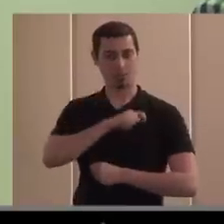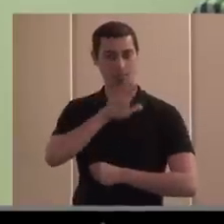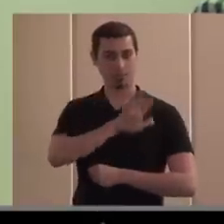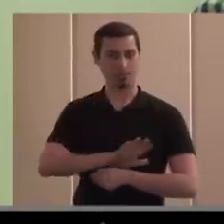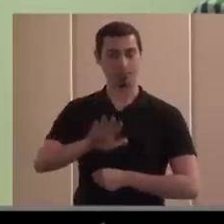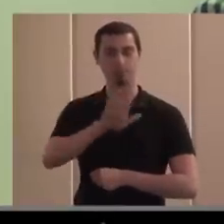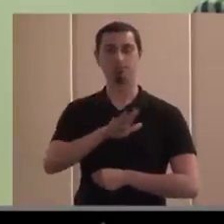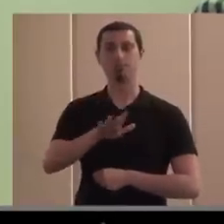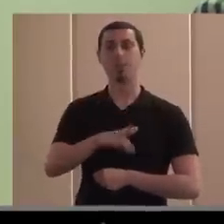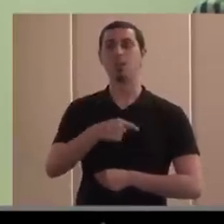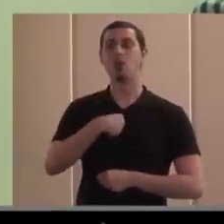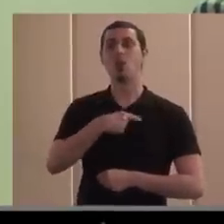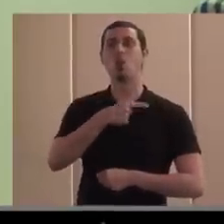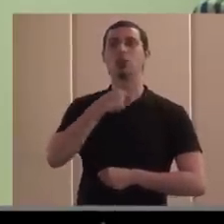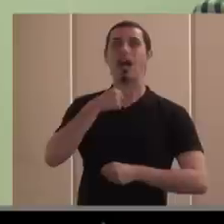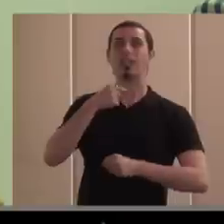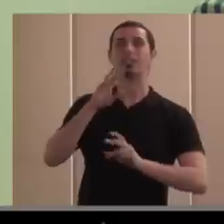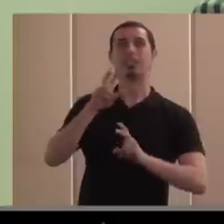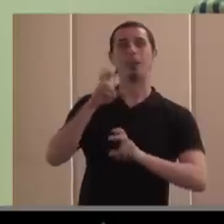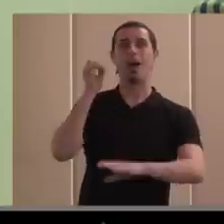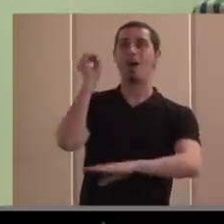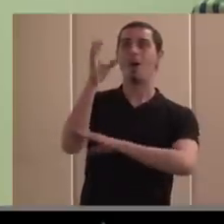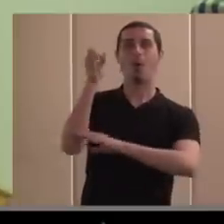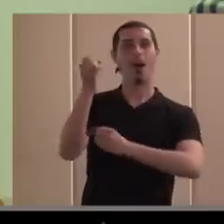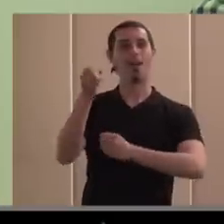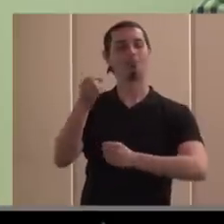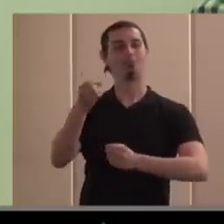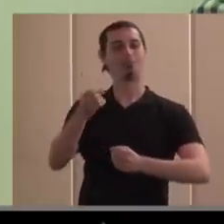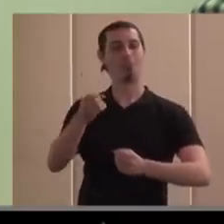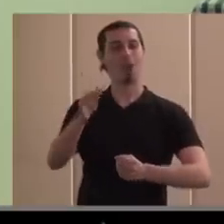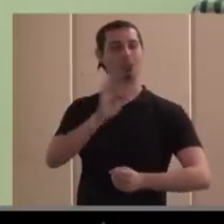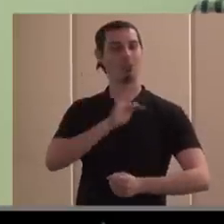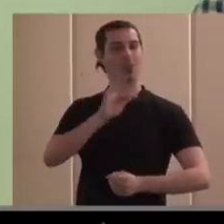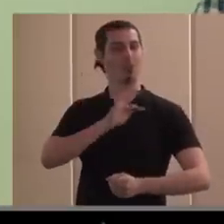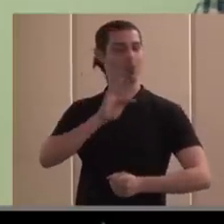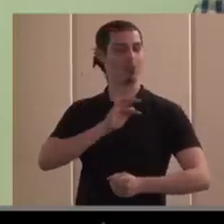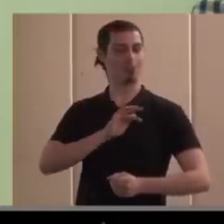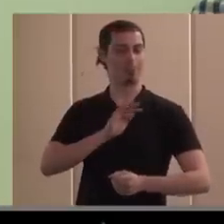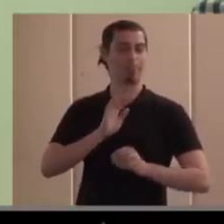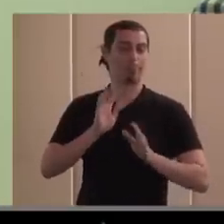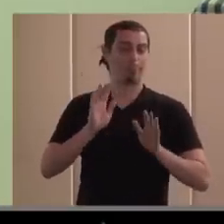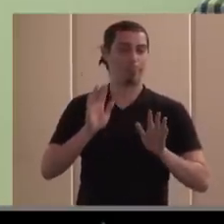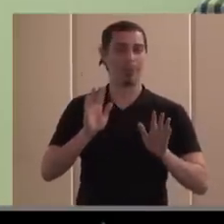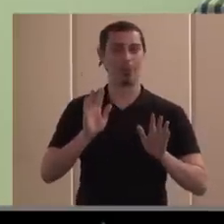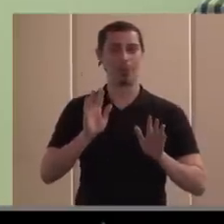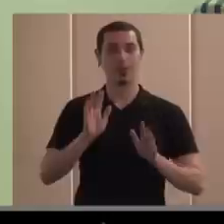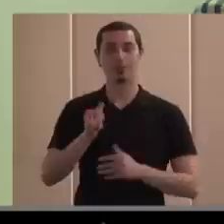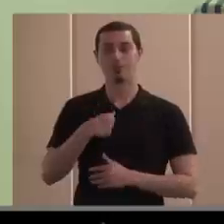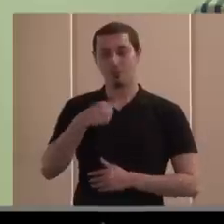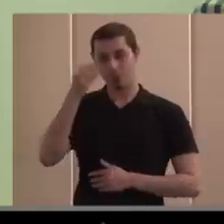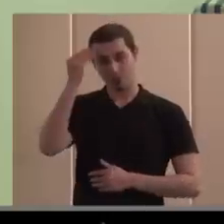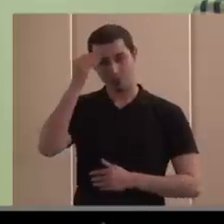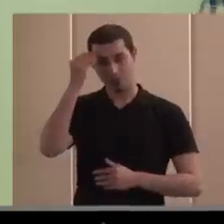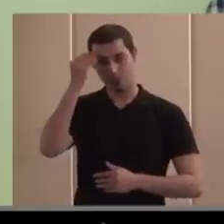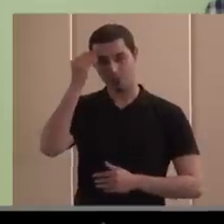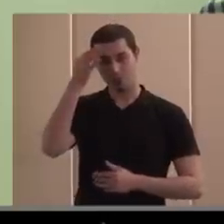No me gustaría que esta ponencia sonase mucho a echarnos flores a nosotros mismos, pero, bueno, lo cierto es que, bueno, yo creo que esto